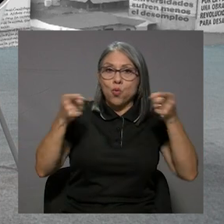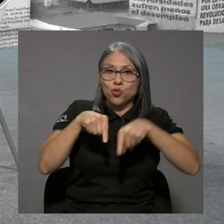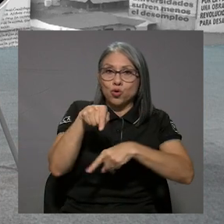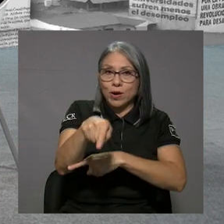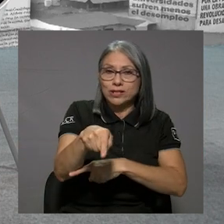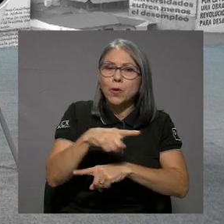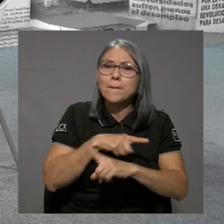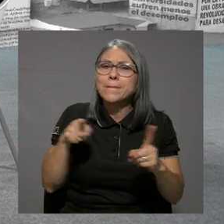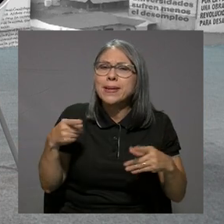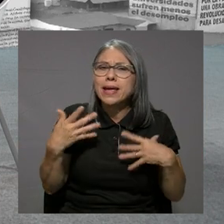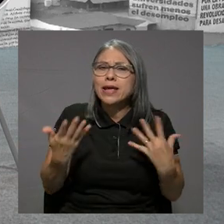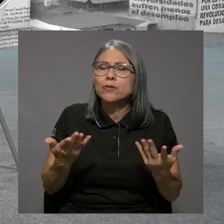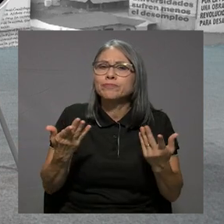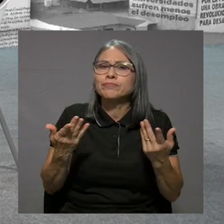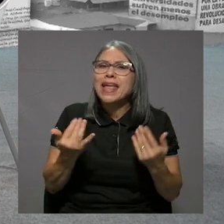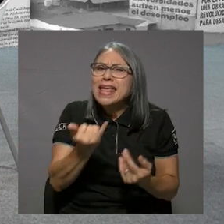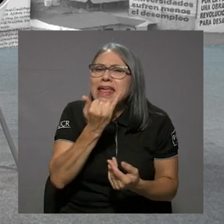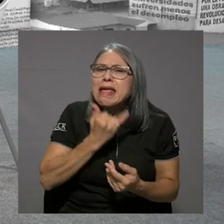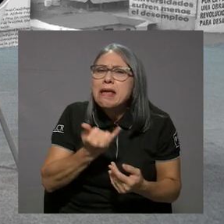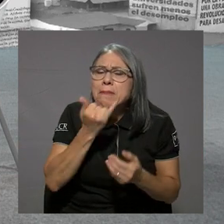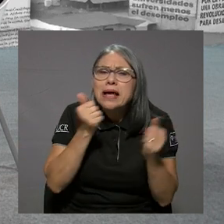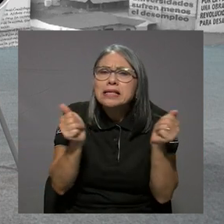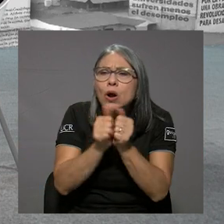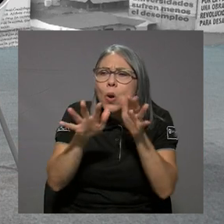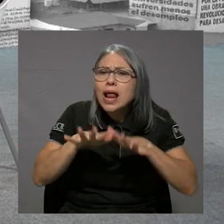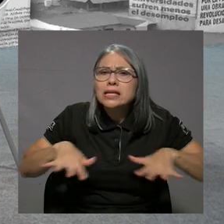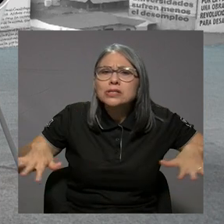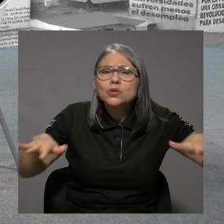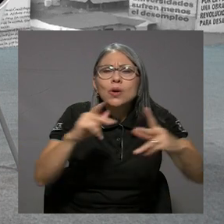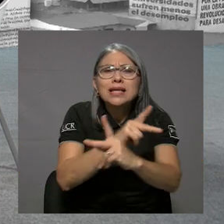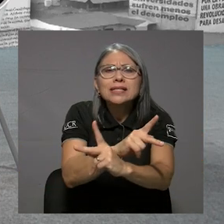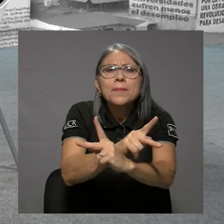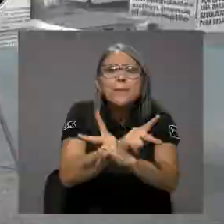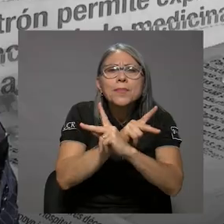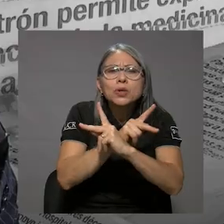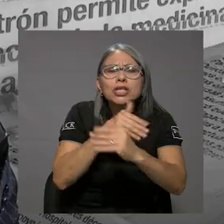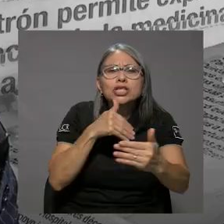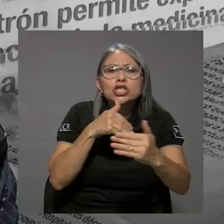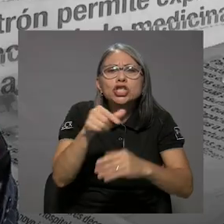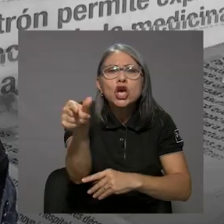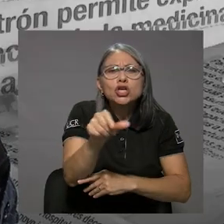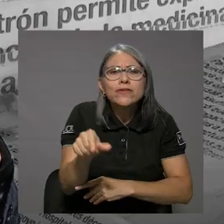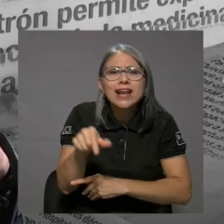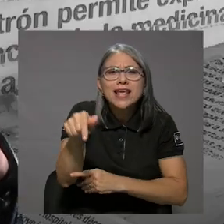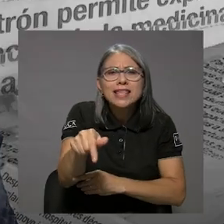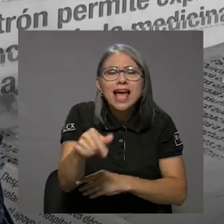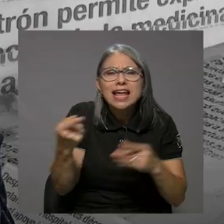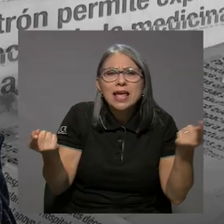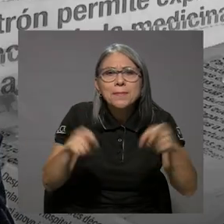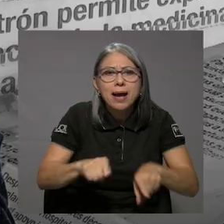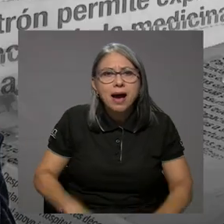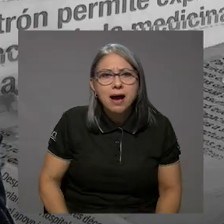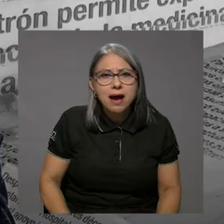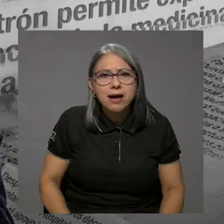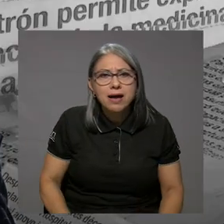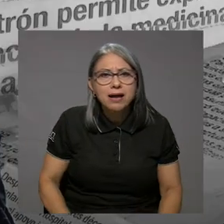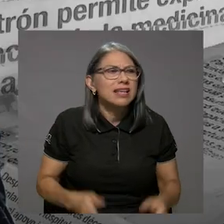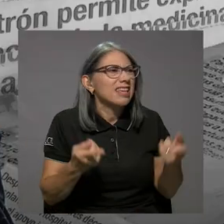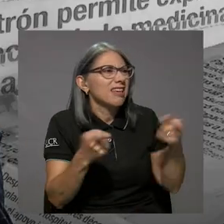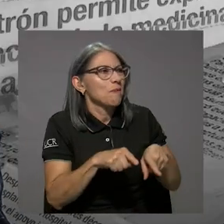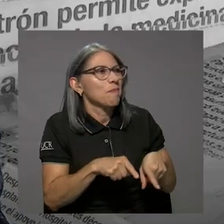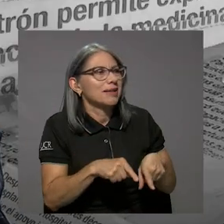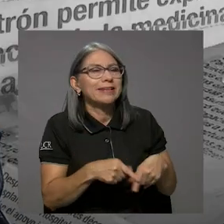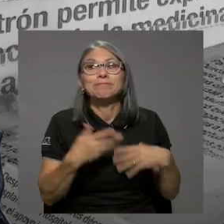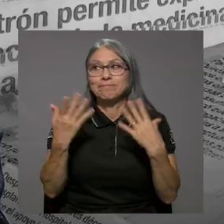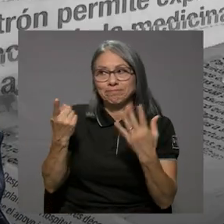el tema es, ¿qué pasa con las zonas de protección ribereña? ¿Qué pasa? ¿Qué pasa? Aquí no ha